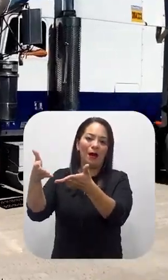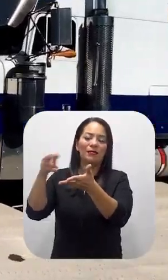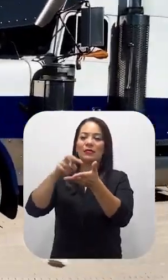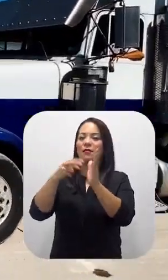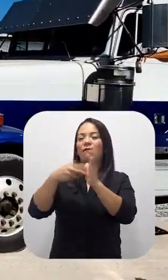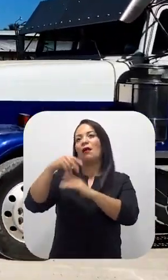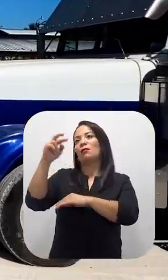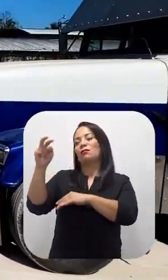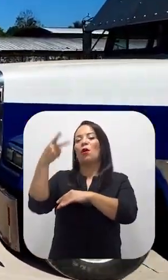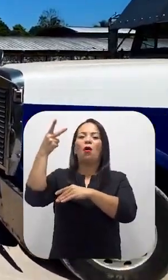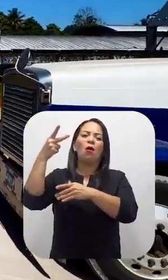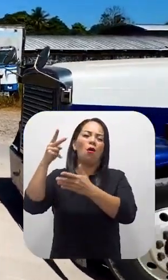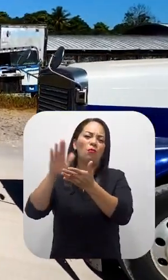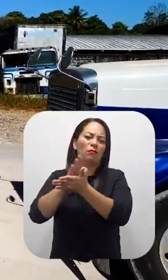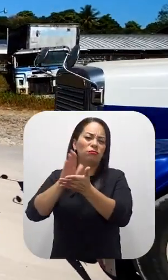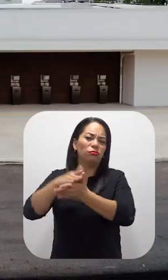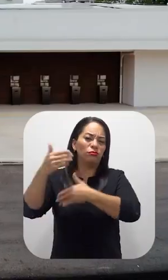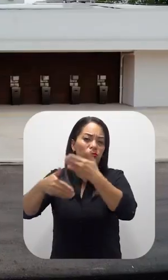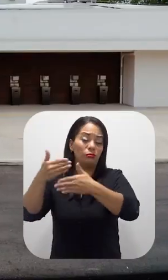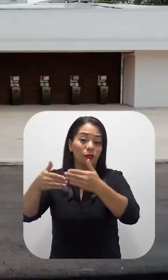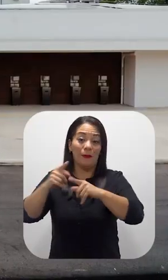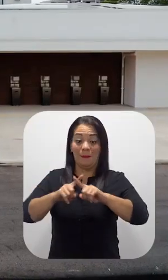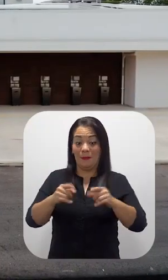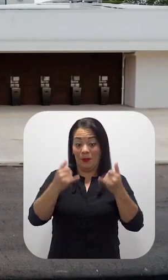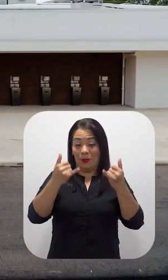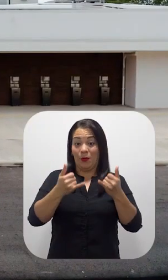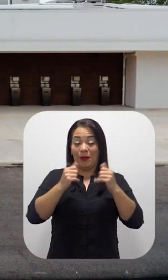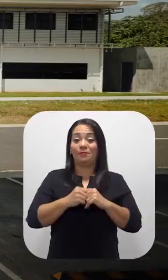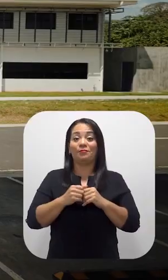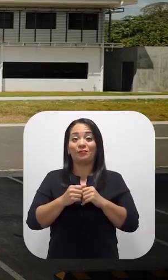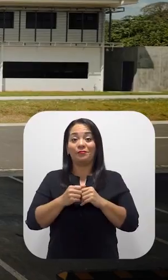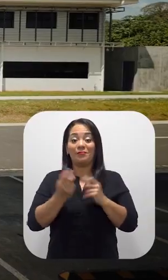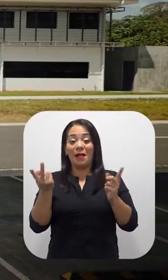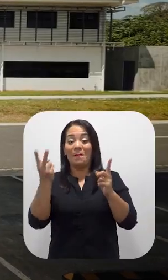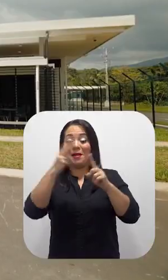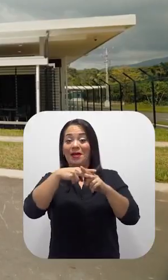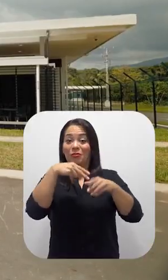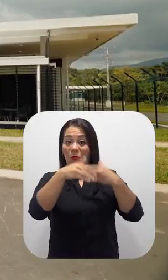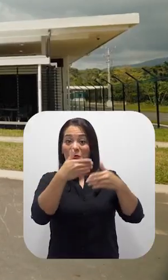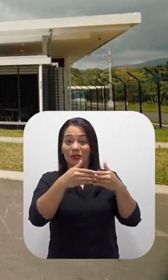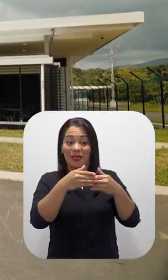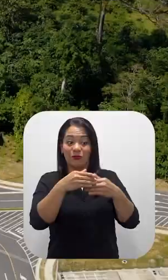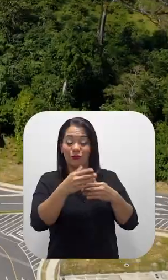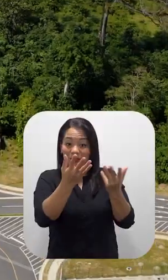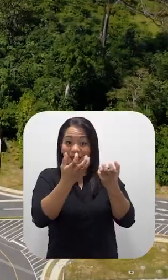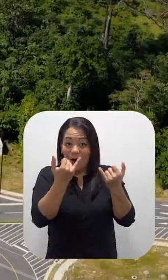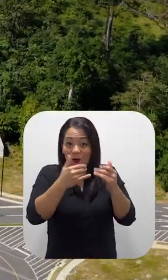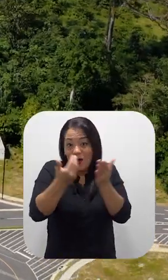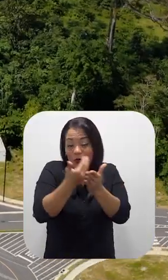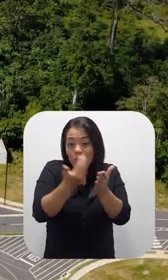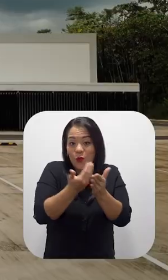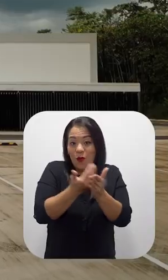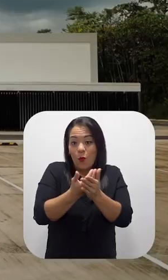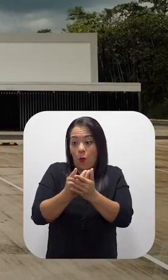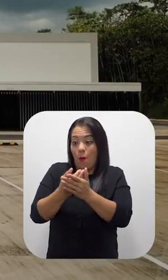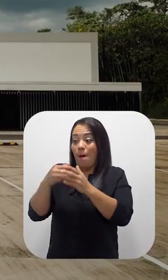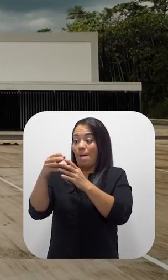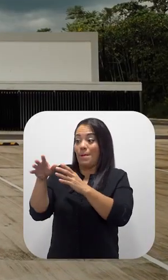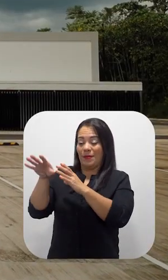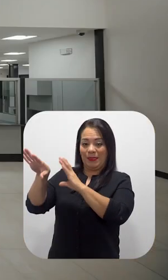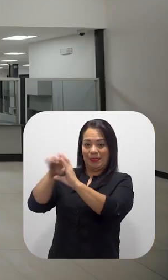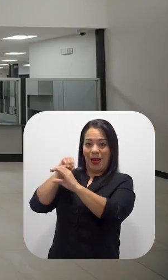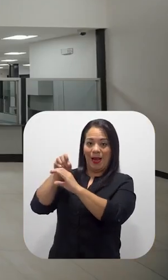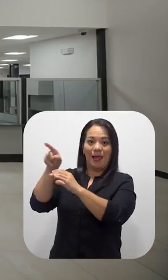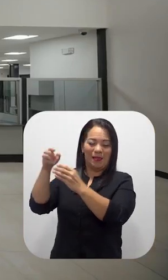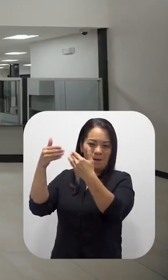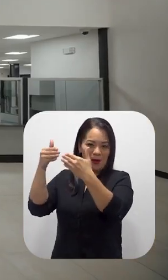por lo que se puede estimar que son el doble. Con la aplicación de los procesos optimizados, todos los procesos de salida de